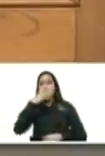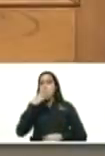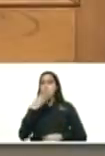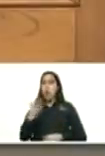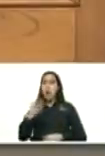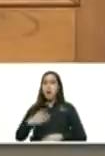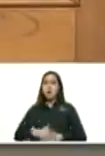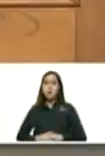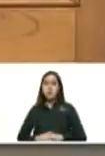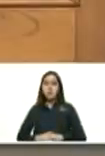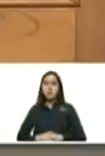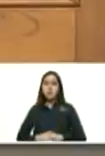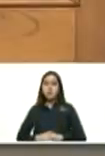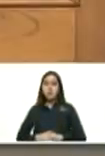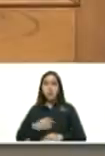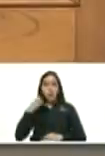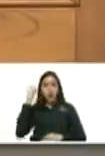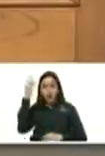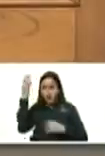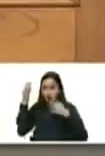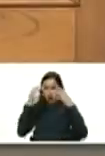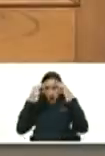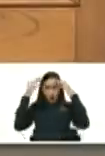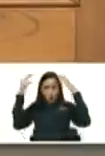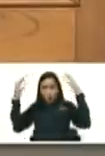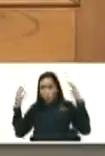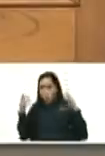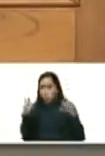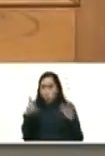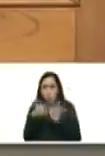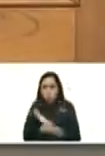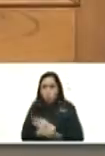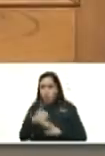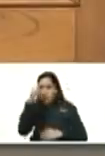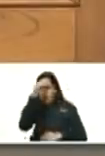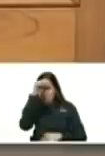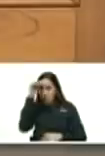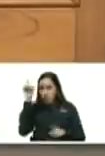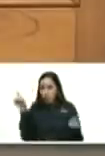bueno este sueño debe tener mucho que ver con el domingo